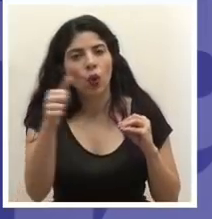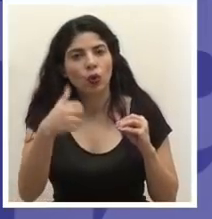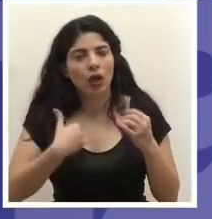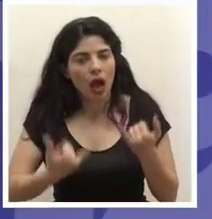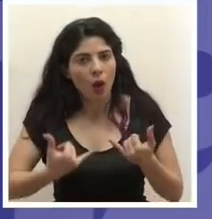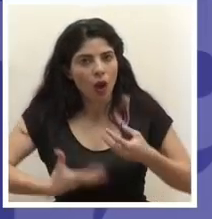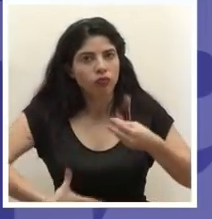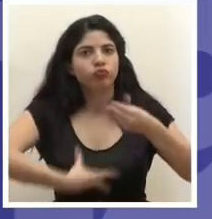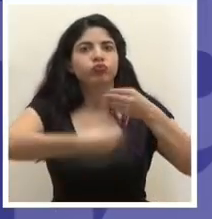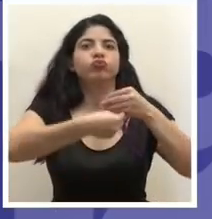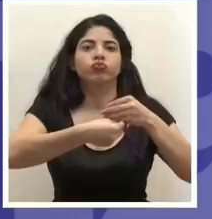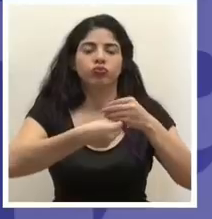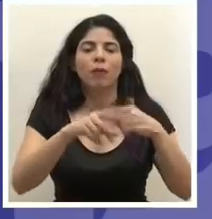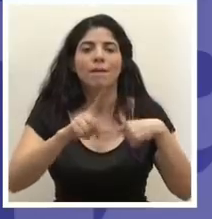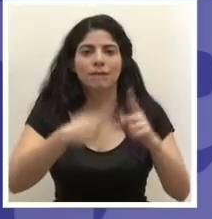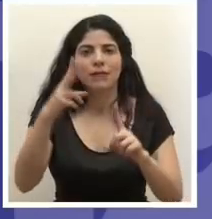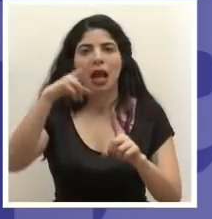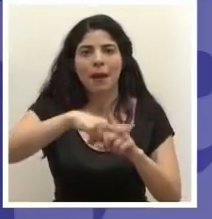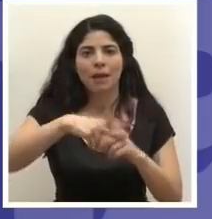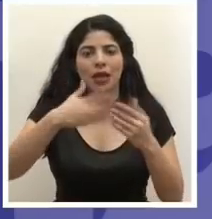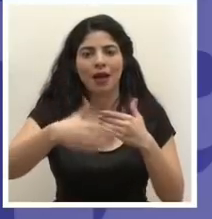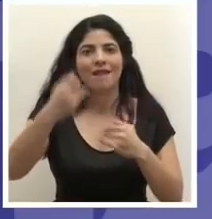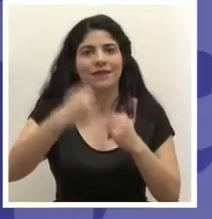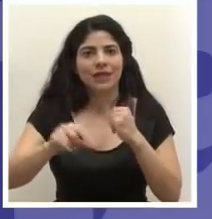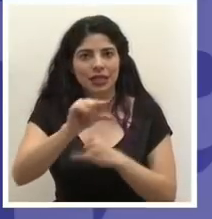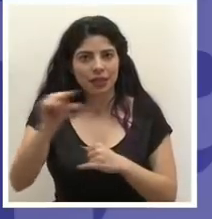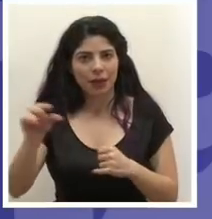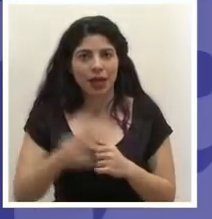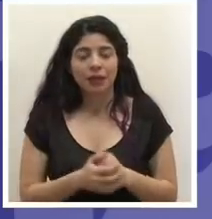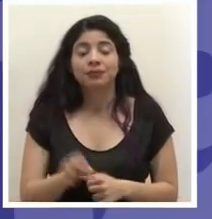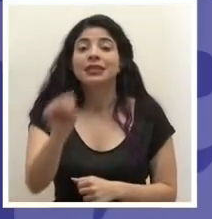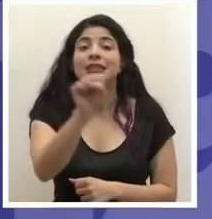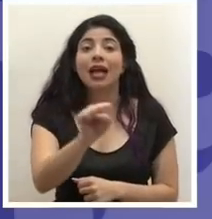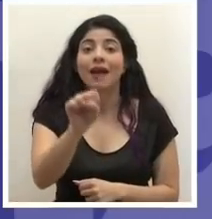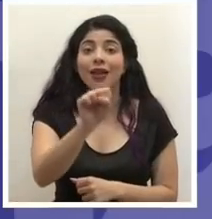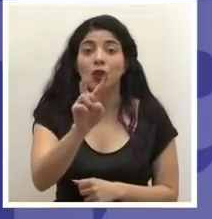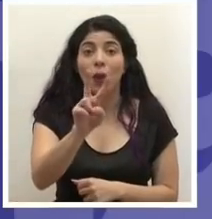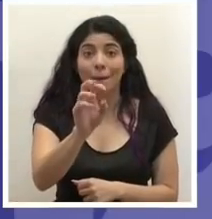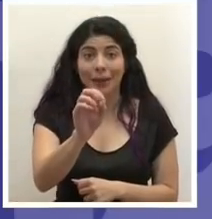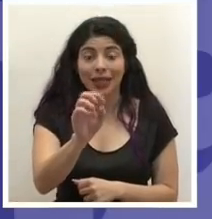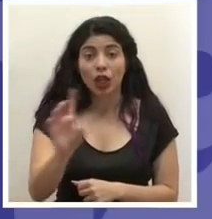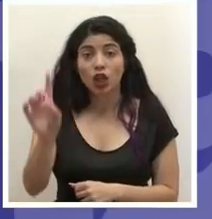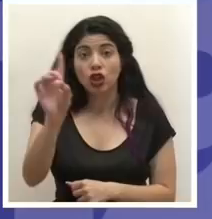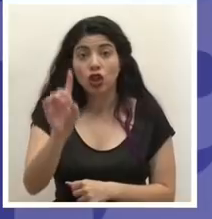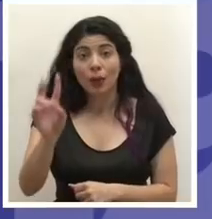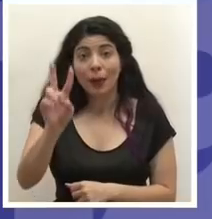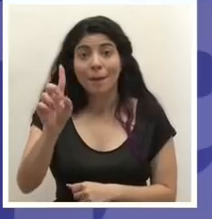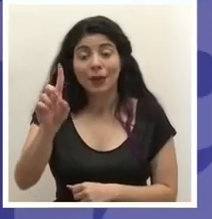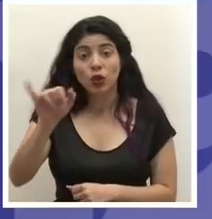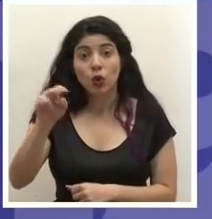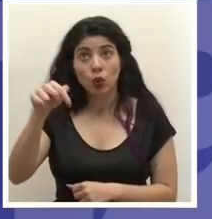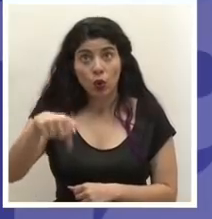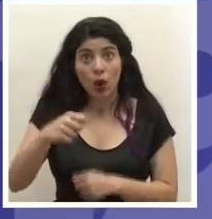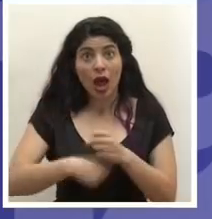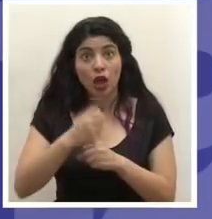mencionar que son aplicables durante el fin de semana. Para el sábado 20 y el domingo 21 de junio del 2020